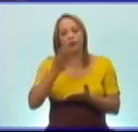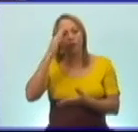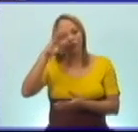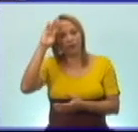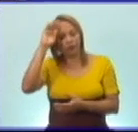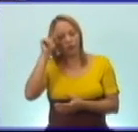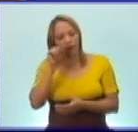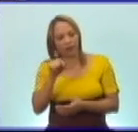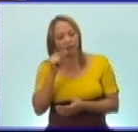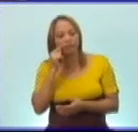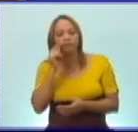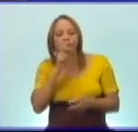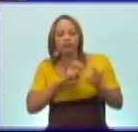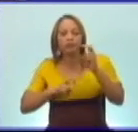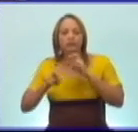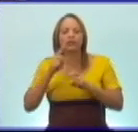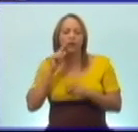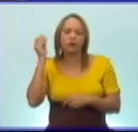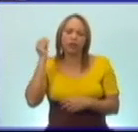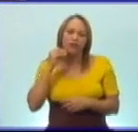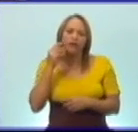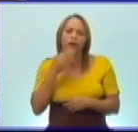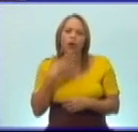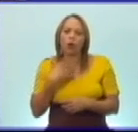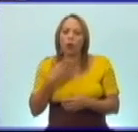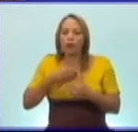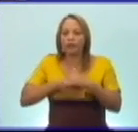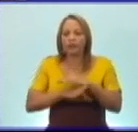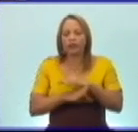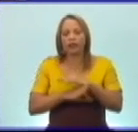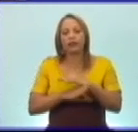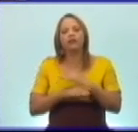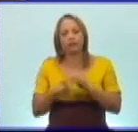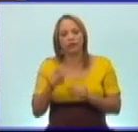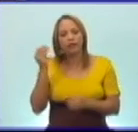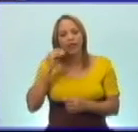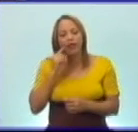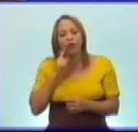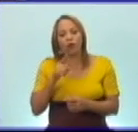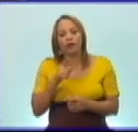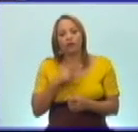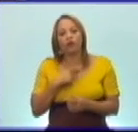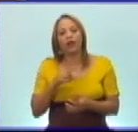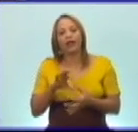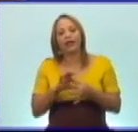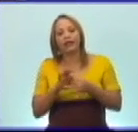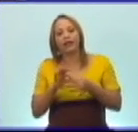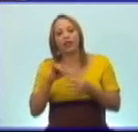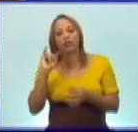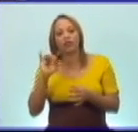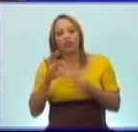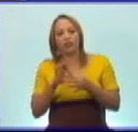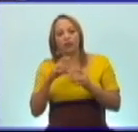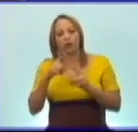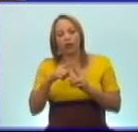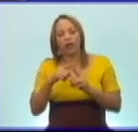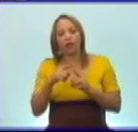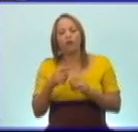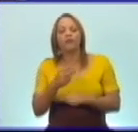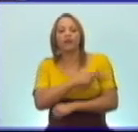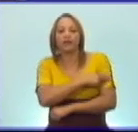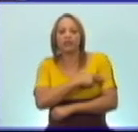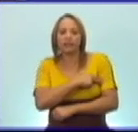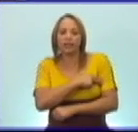ese portal, que ustedes ya saben cómo acceder a él, cuando lleguen al grado sexto, a la asignatura Historia de